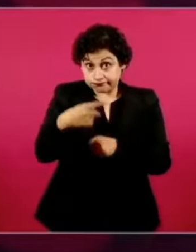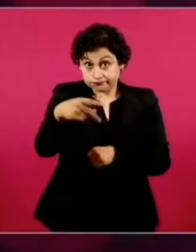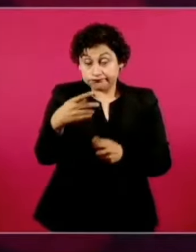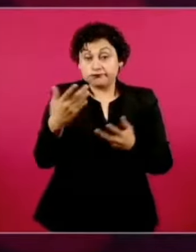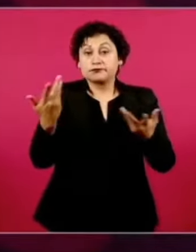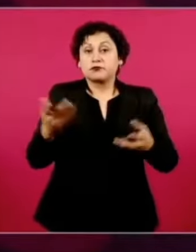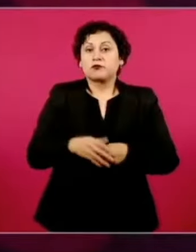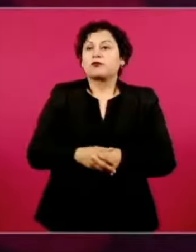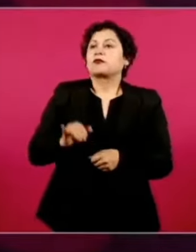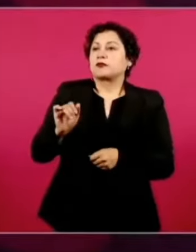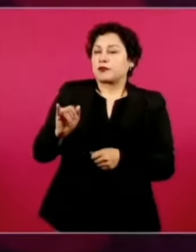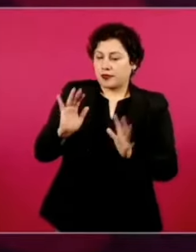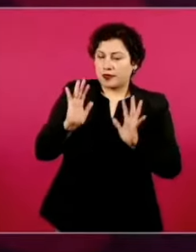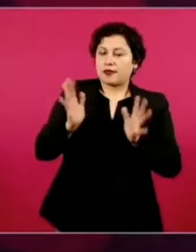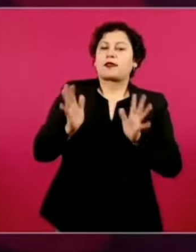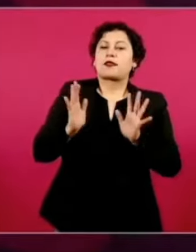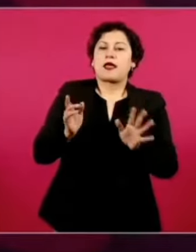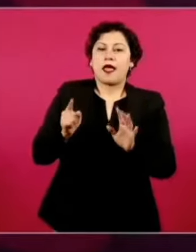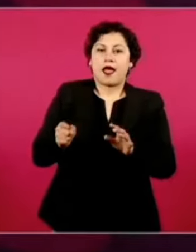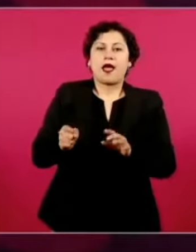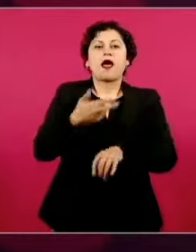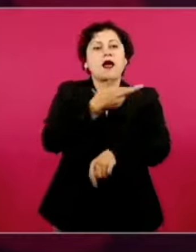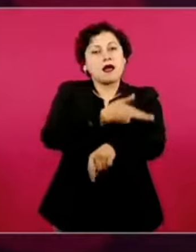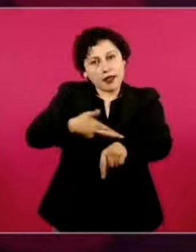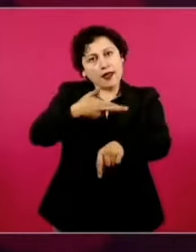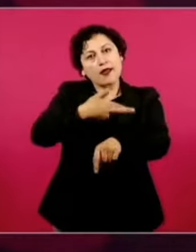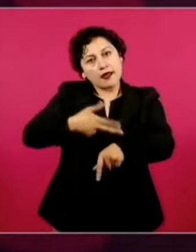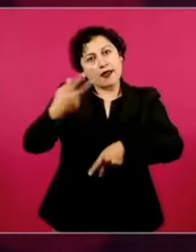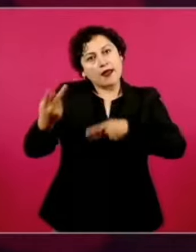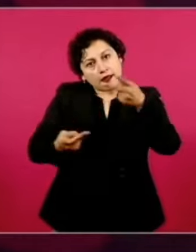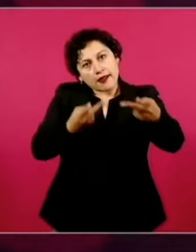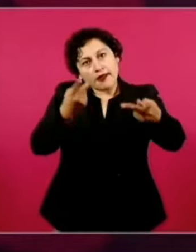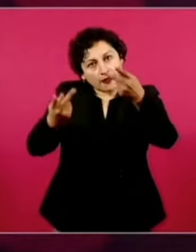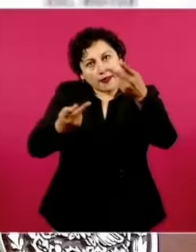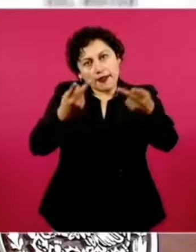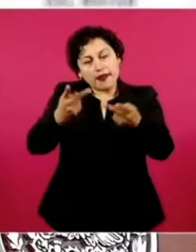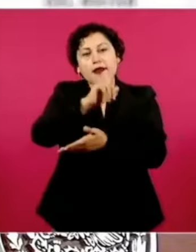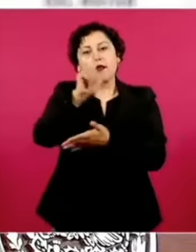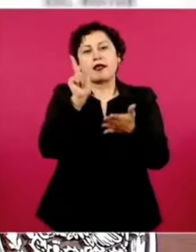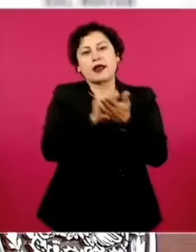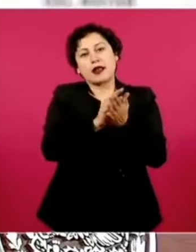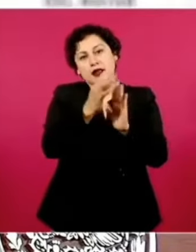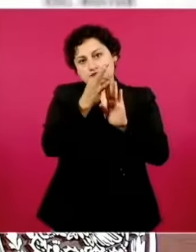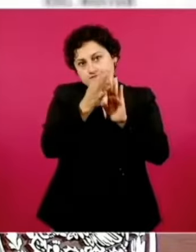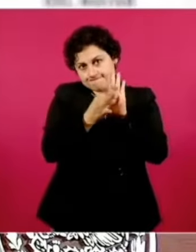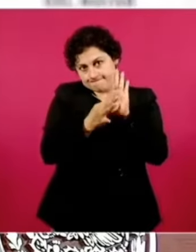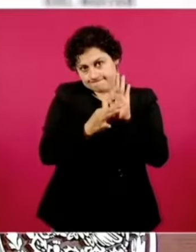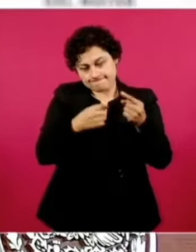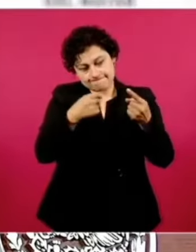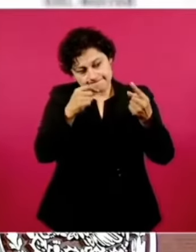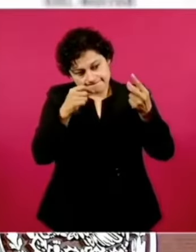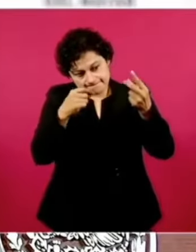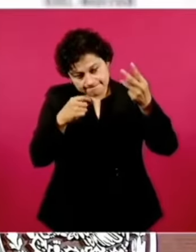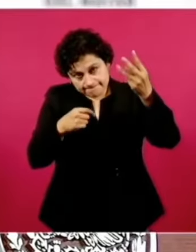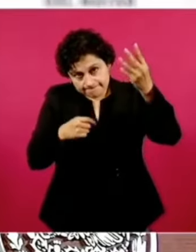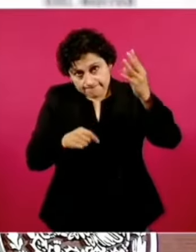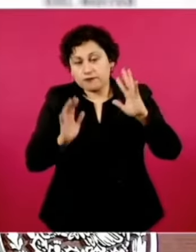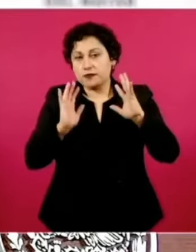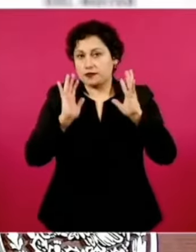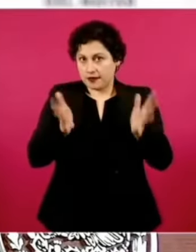consultas, todo lo que establece la ley y yo espero que para